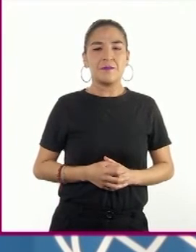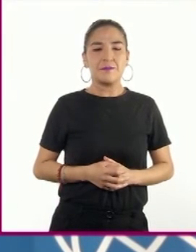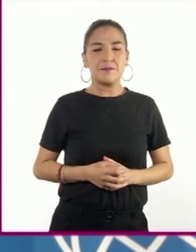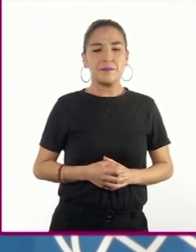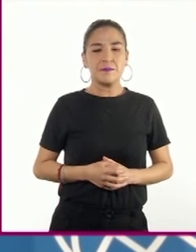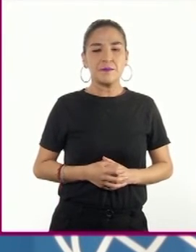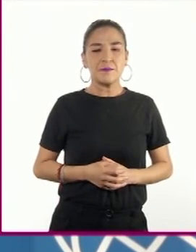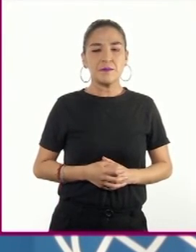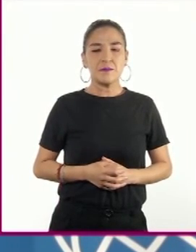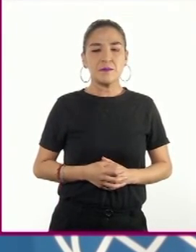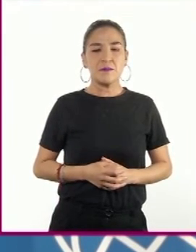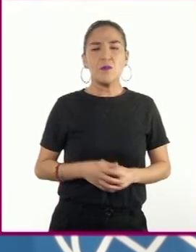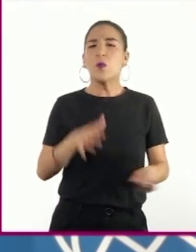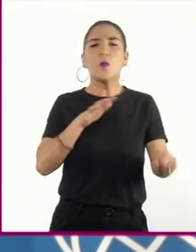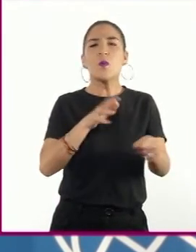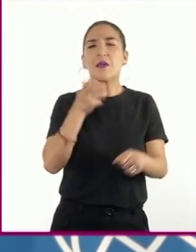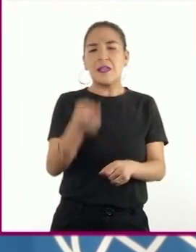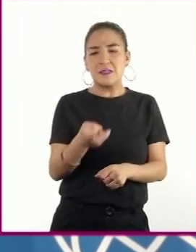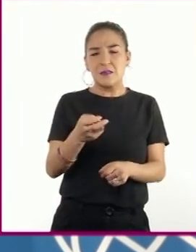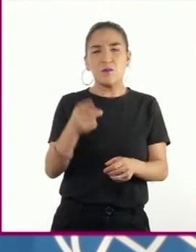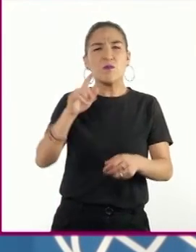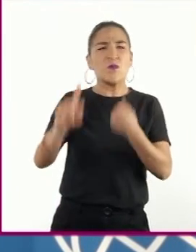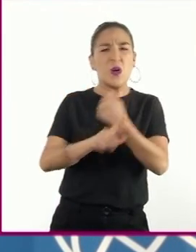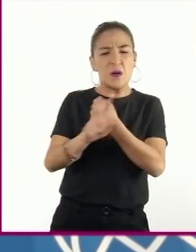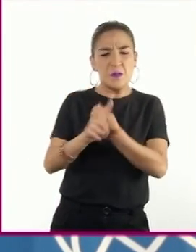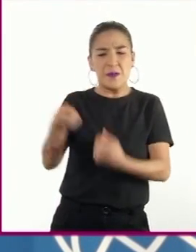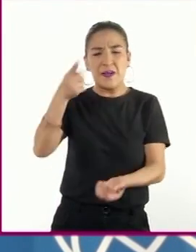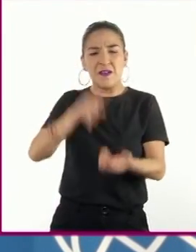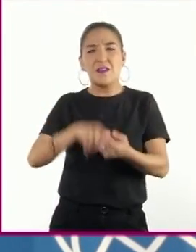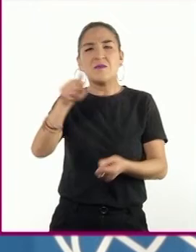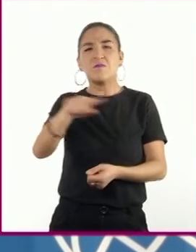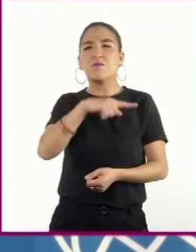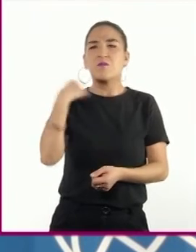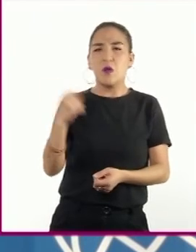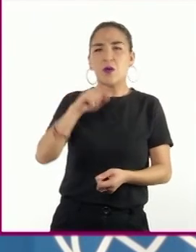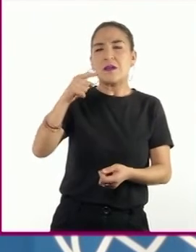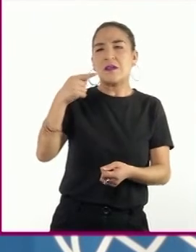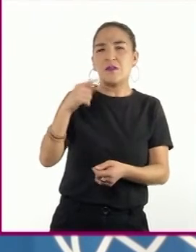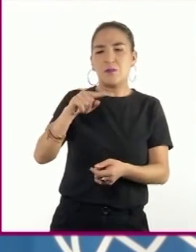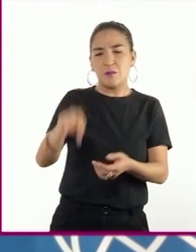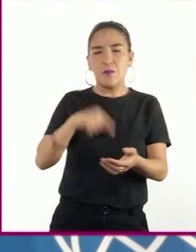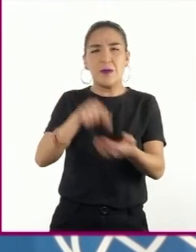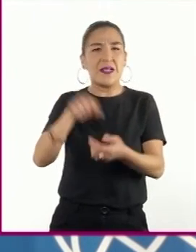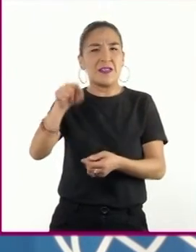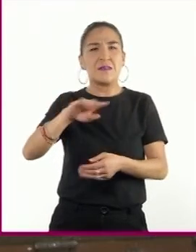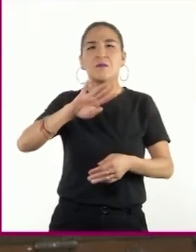¿Cuáles fueron los acontecimientos que provocaron la derrota de las potencias del eje?